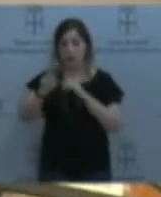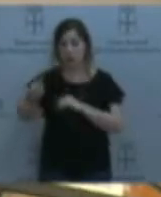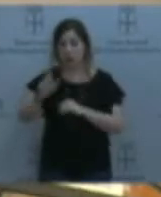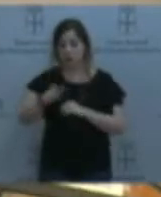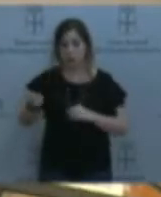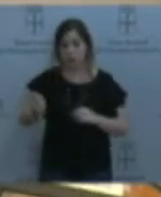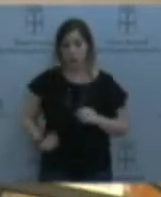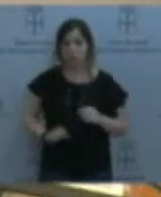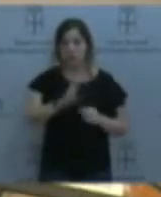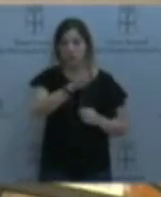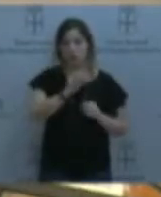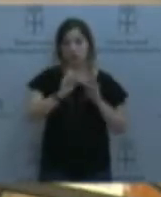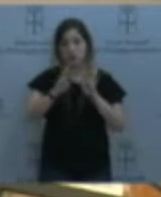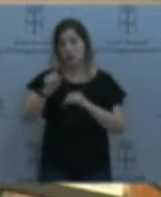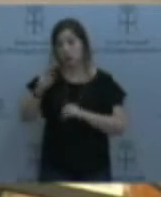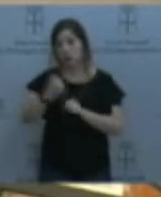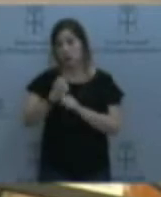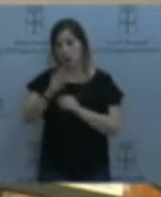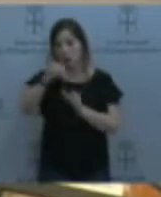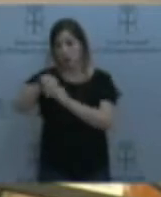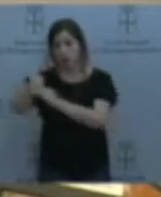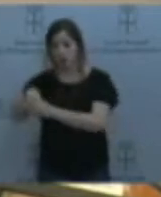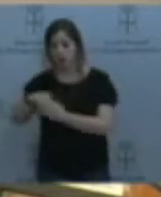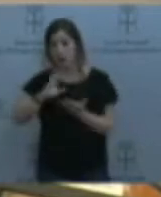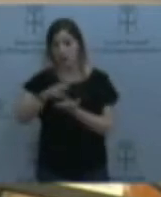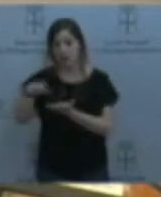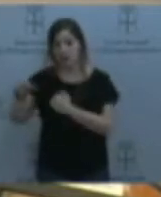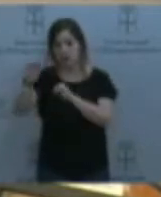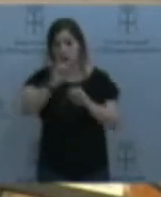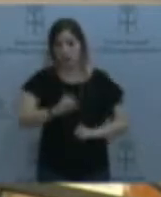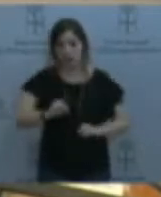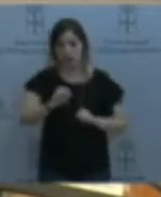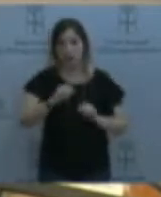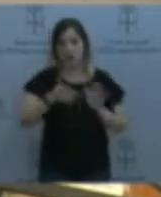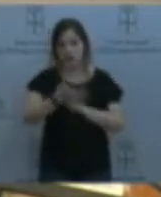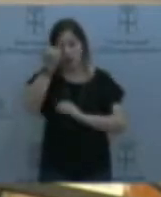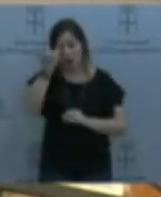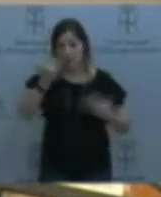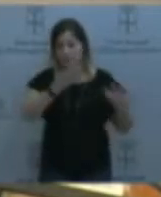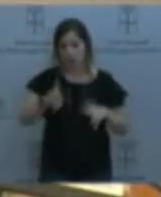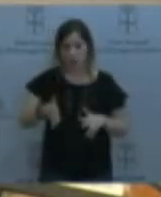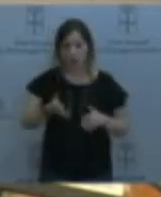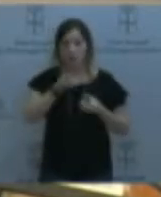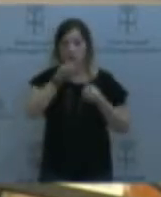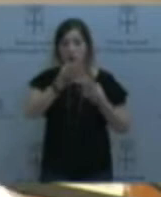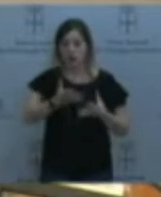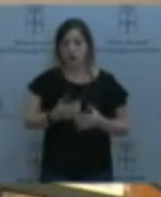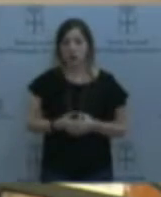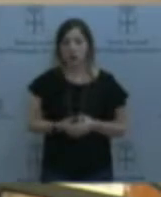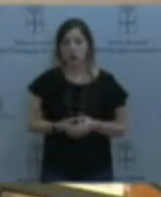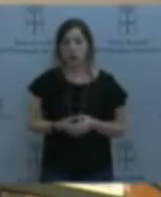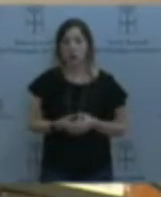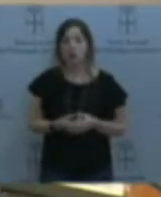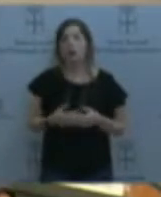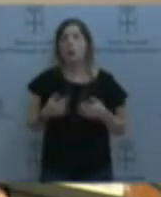centros de protección. Eso ya da idea de cuál y cuánto esfuerzo hacemos en el tema de los